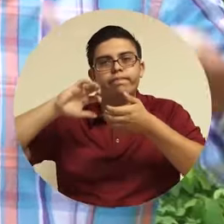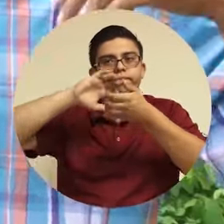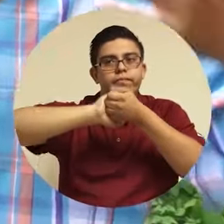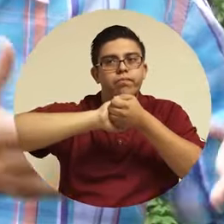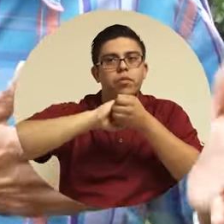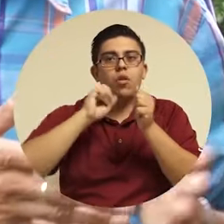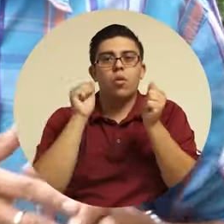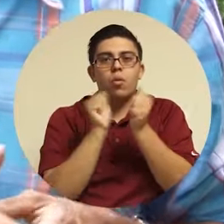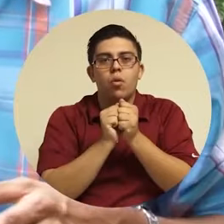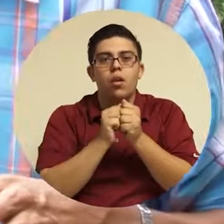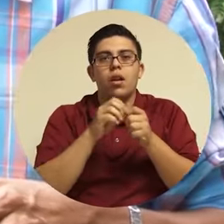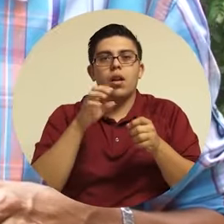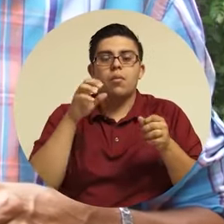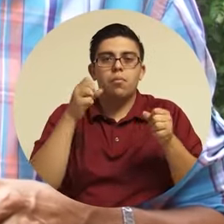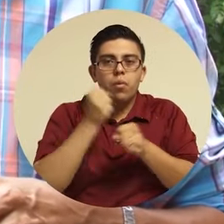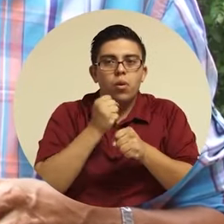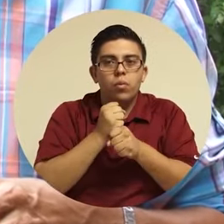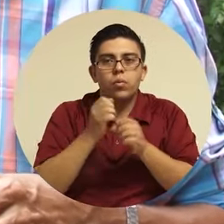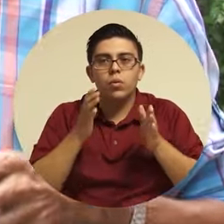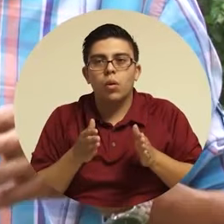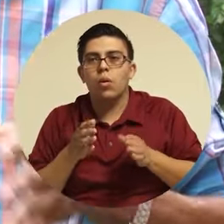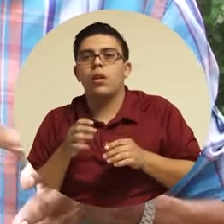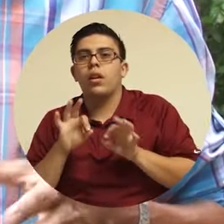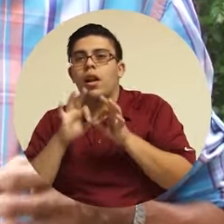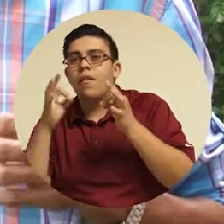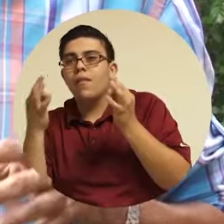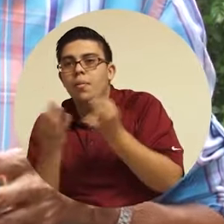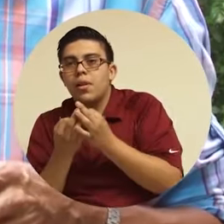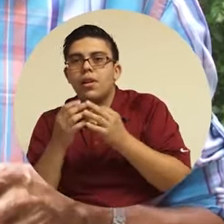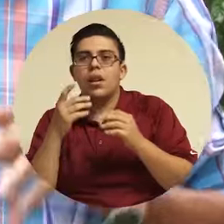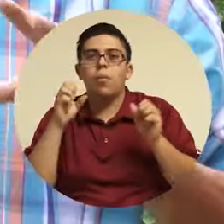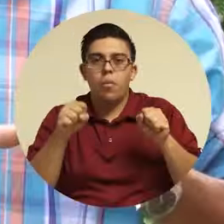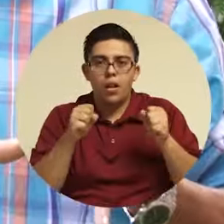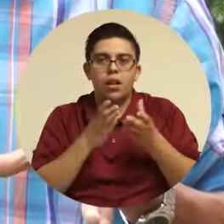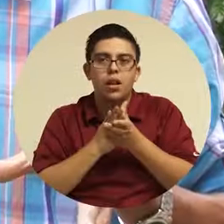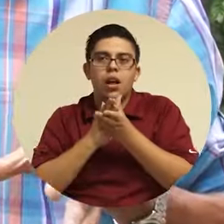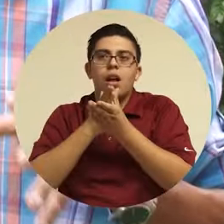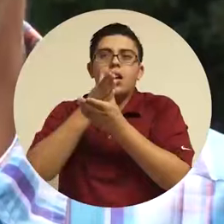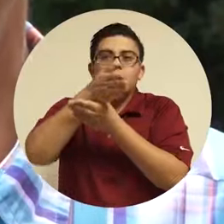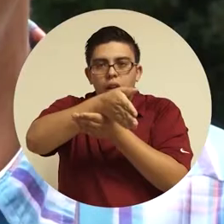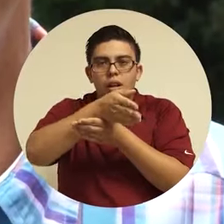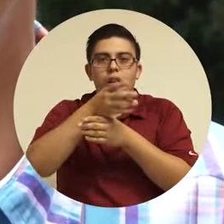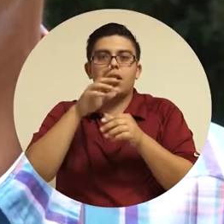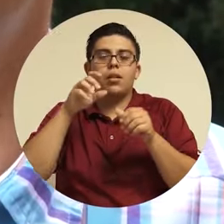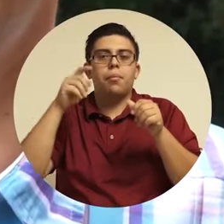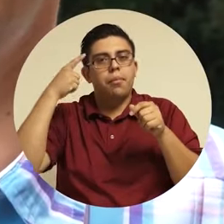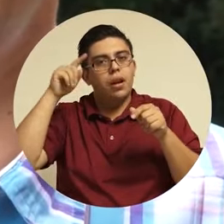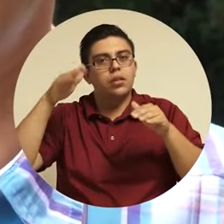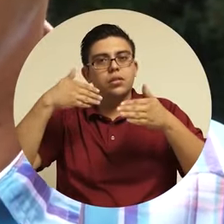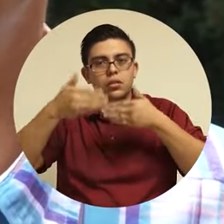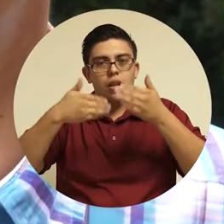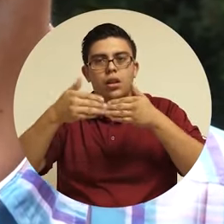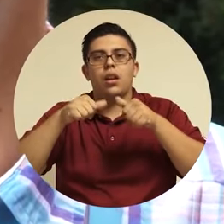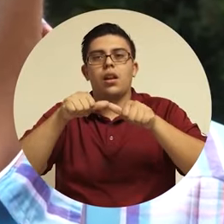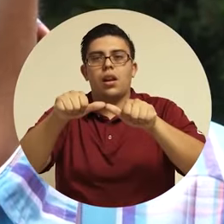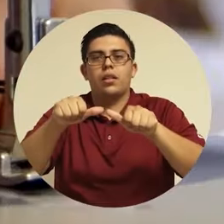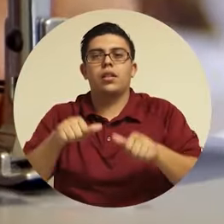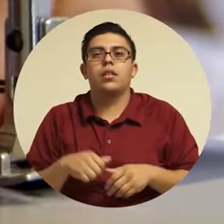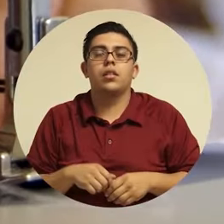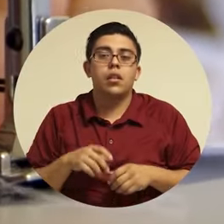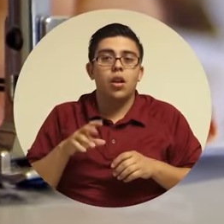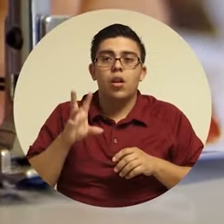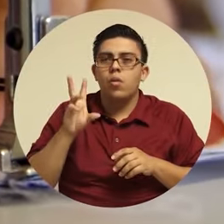y que el productor, la familia, tiene la posibilidad de accesar para poder seguir adelante.